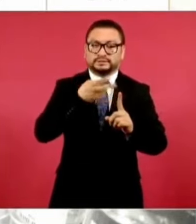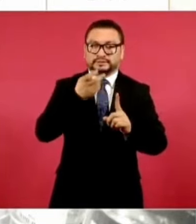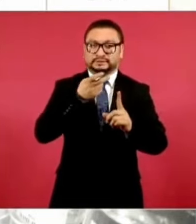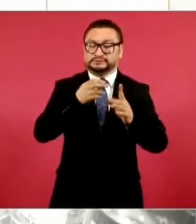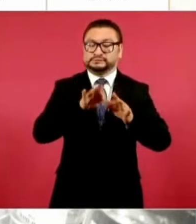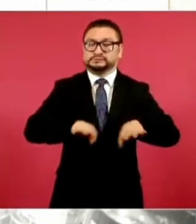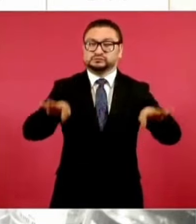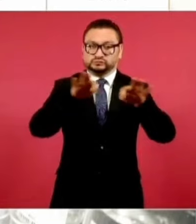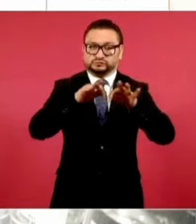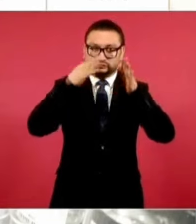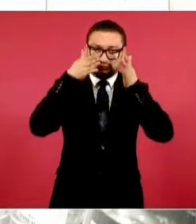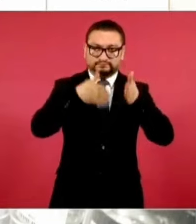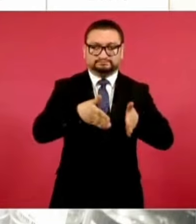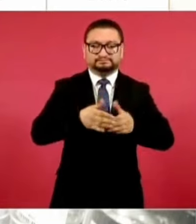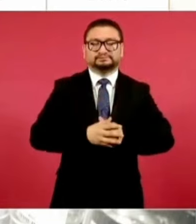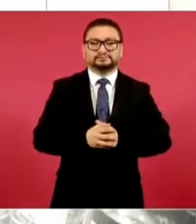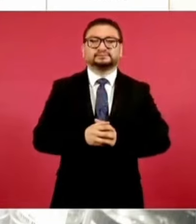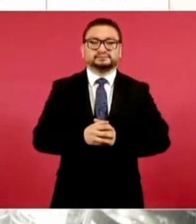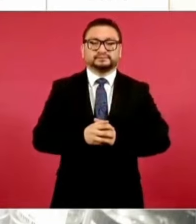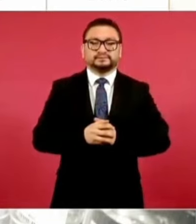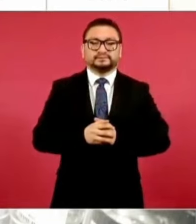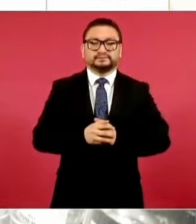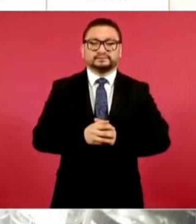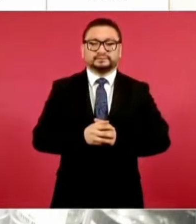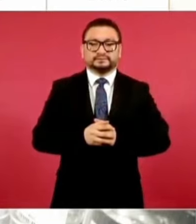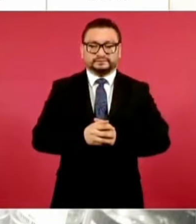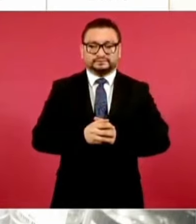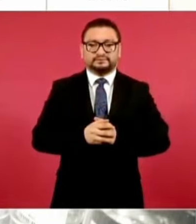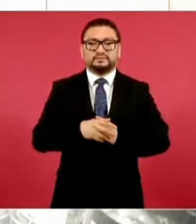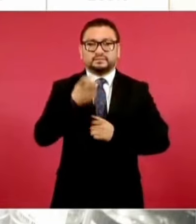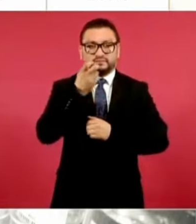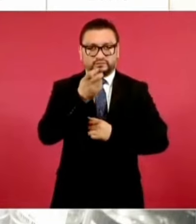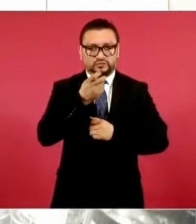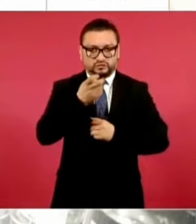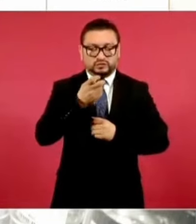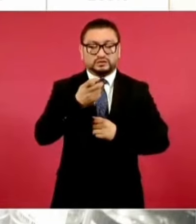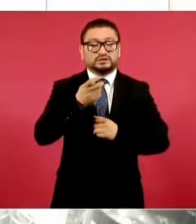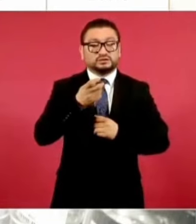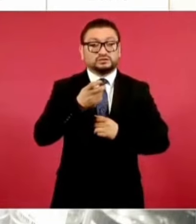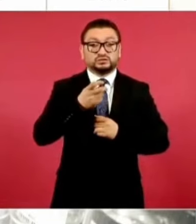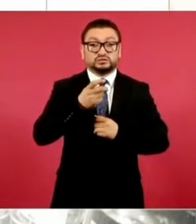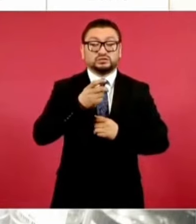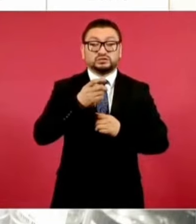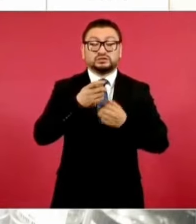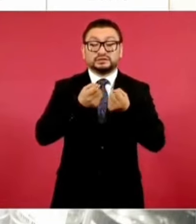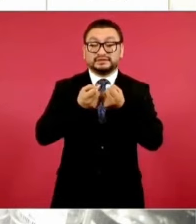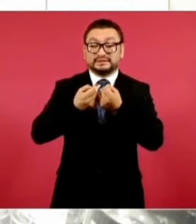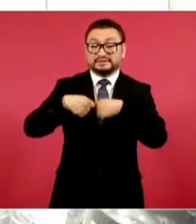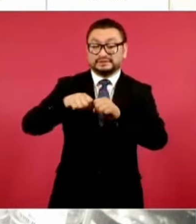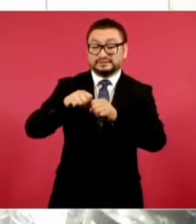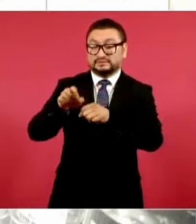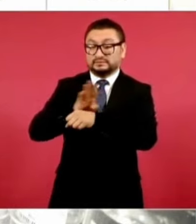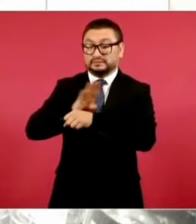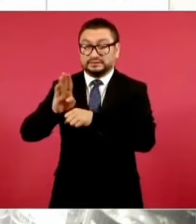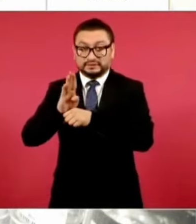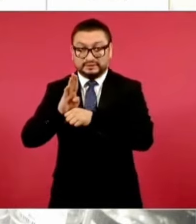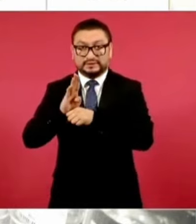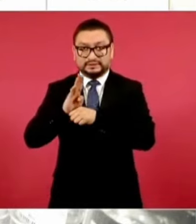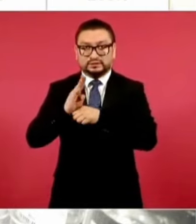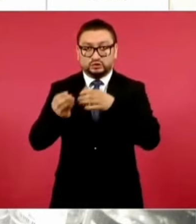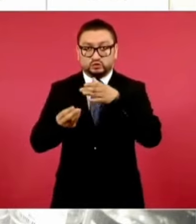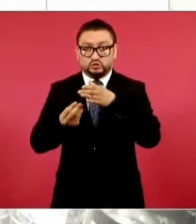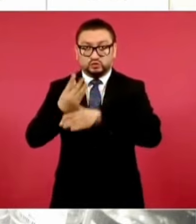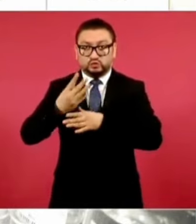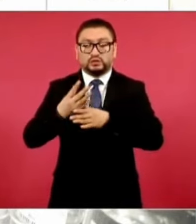lo que sigue. En ese sentido, la llegada de IMSS-Bienestar cambia por completo